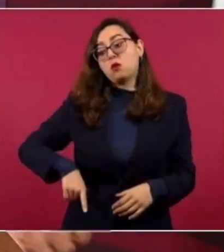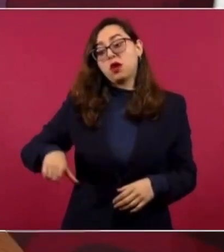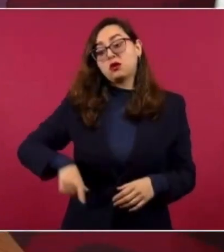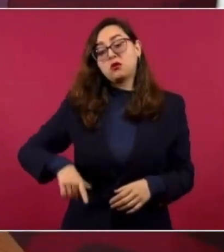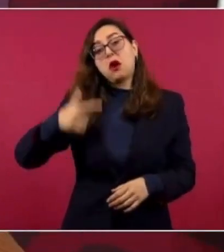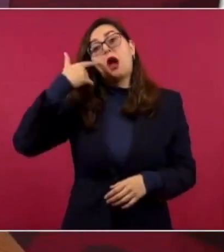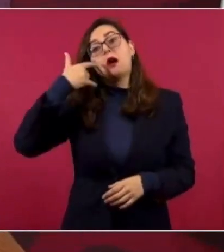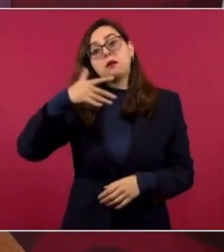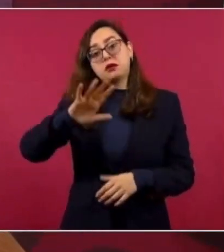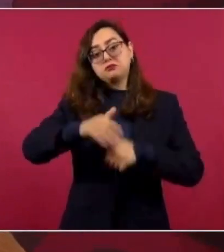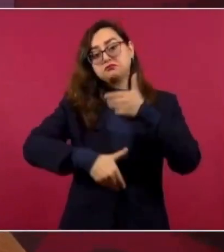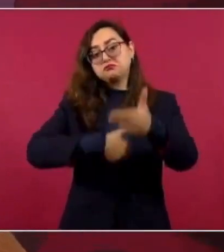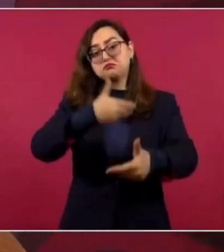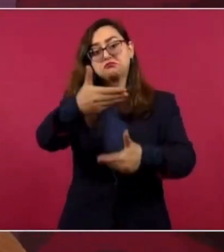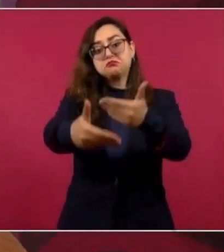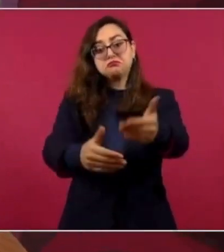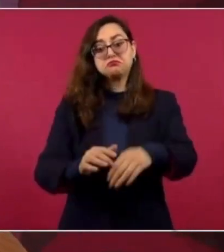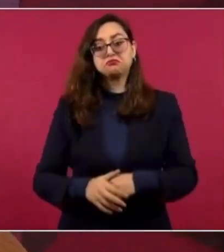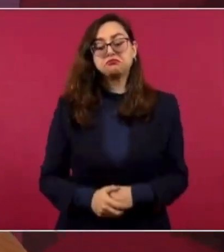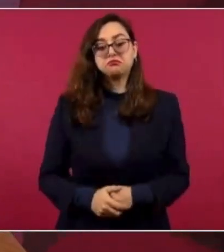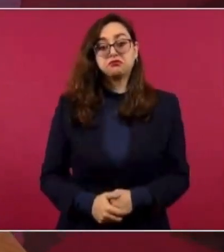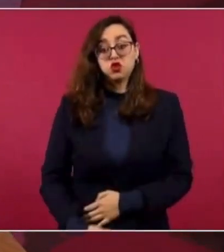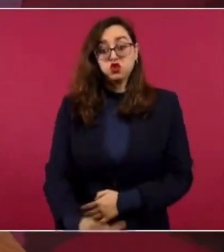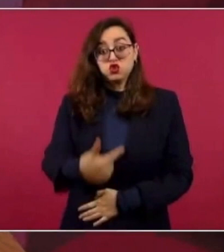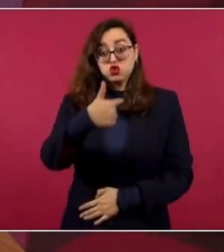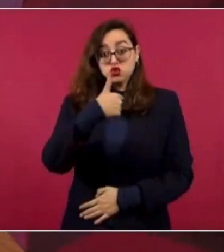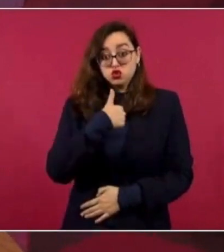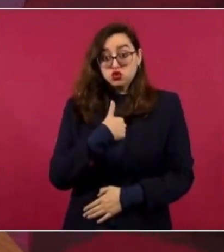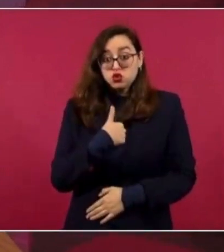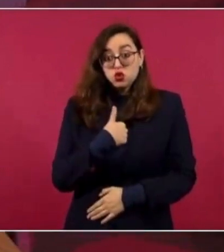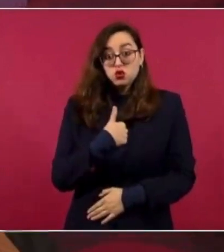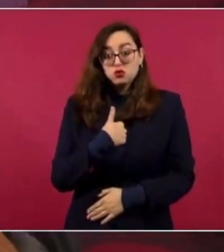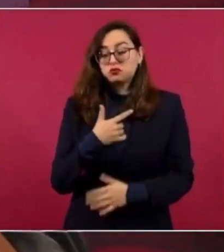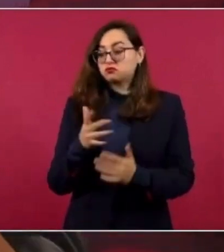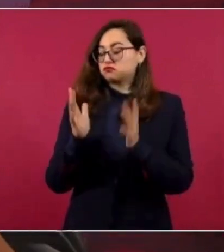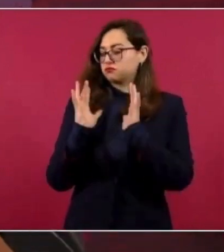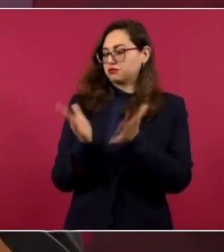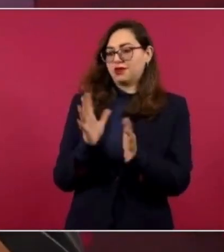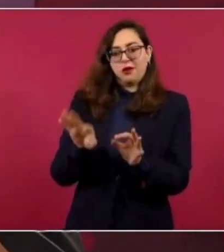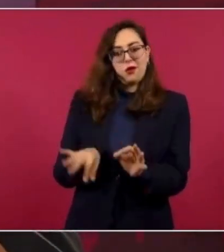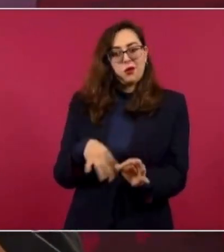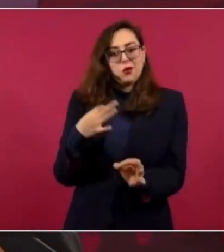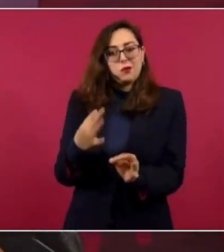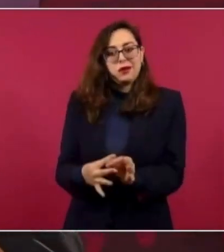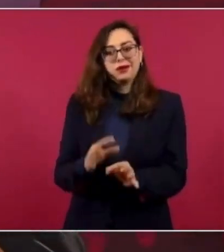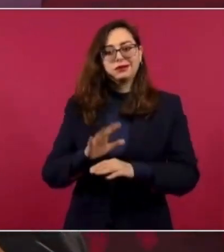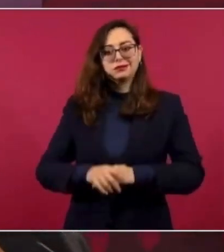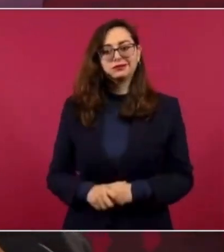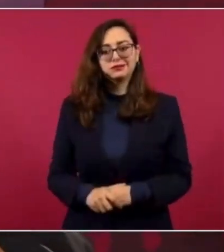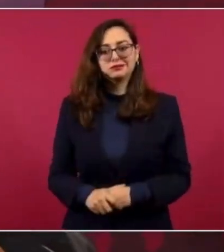verdad no tenemos nada que temer